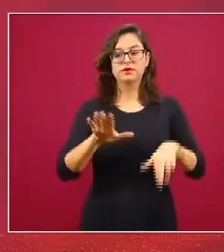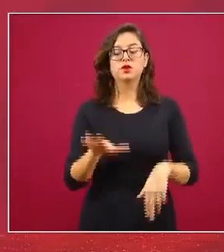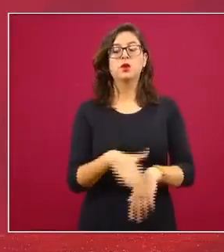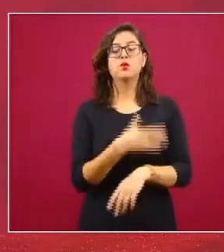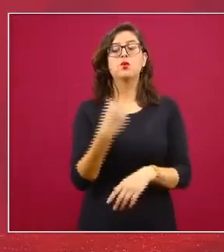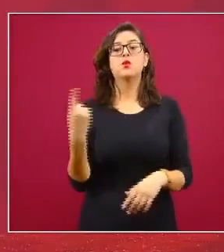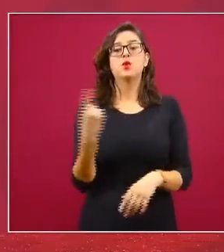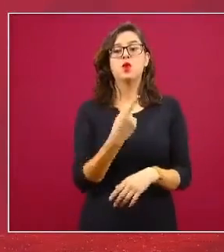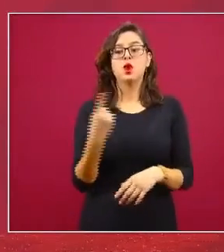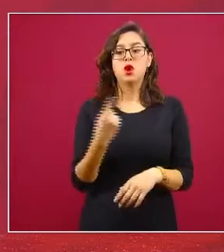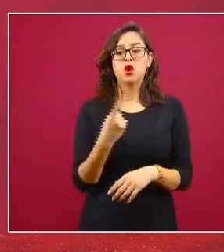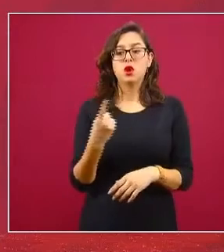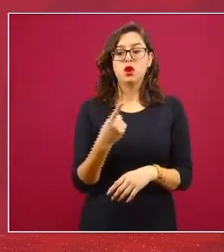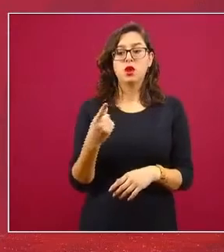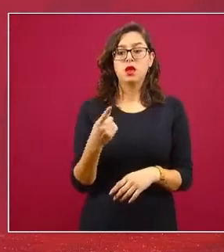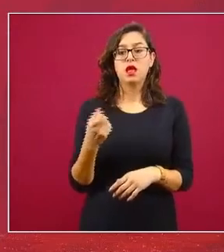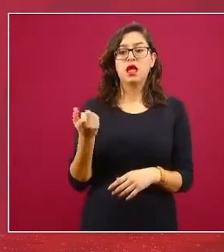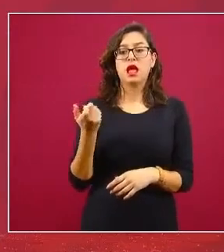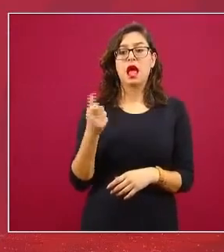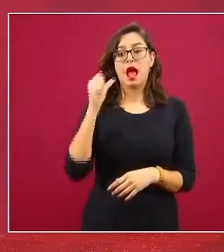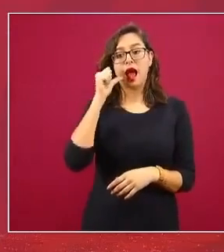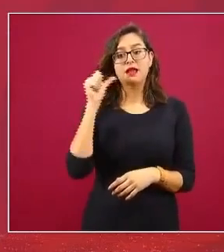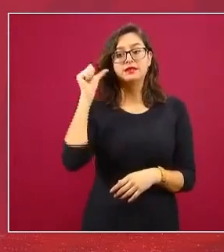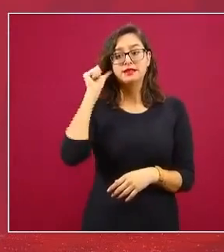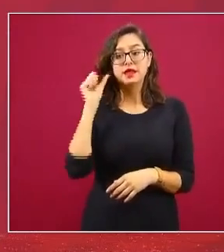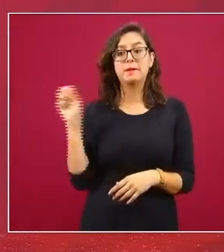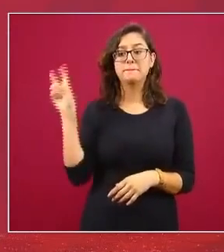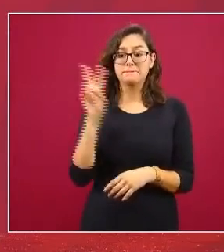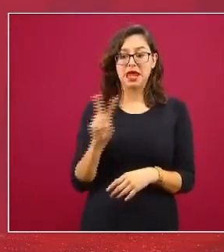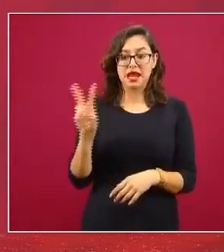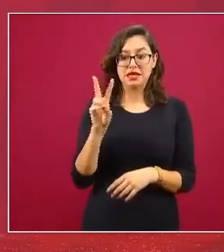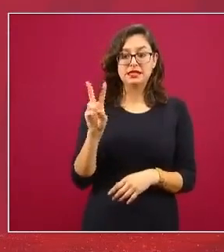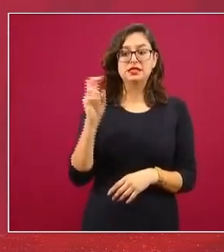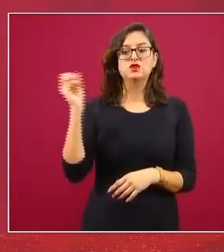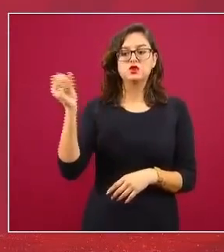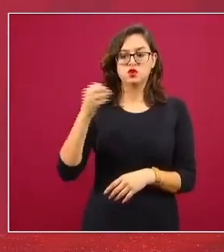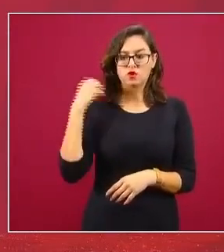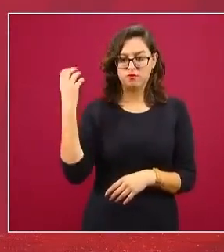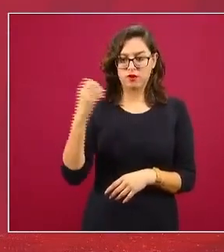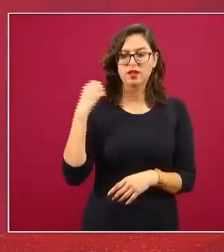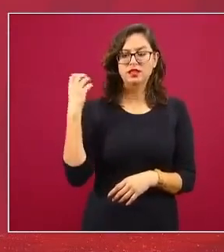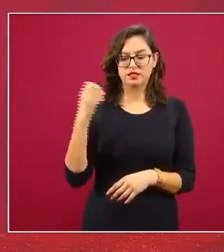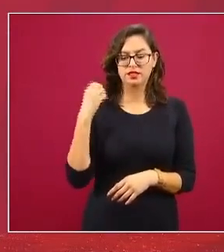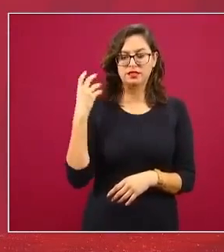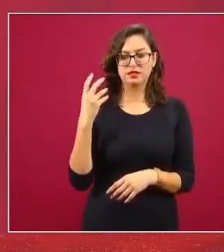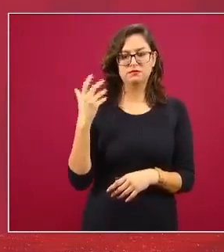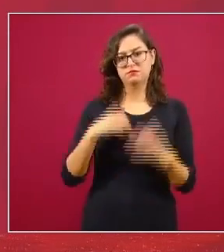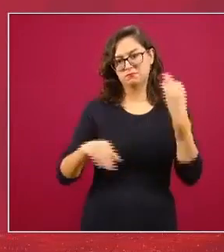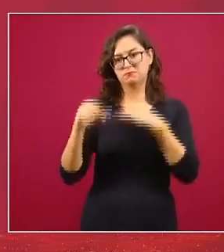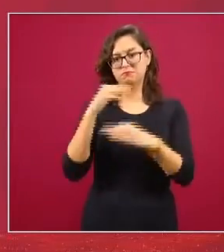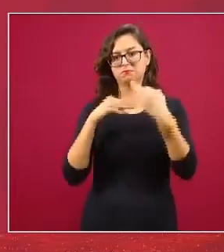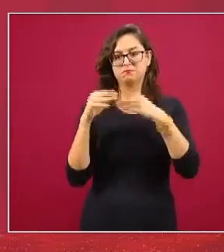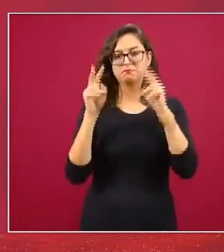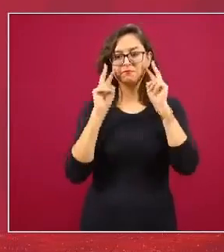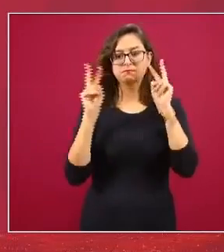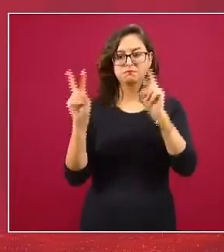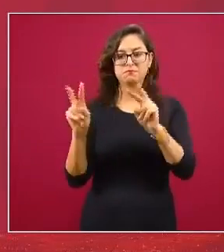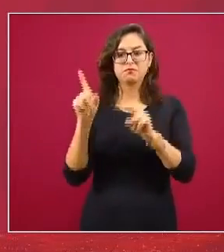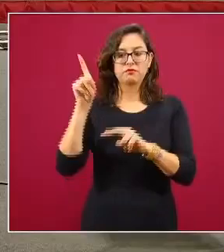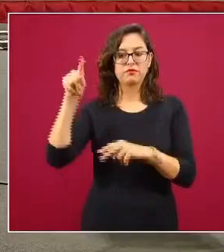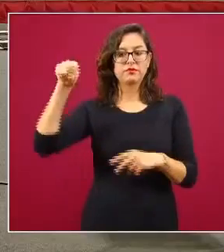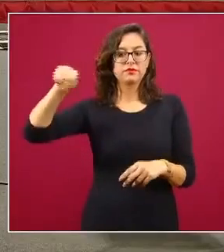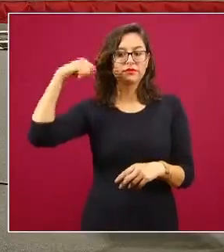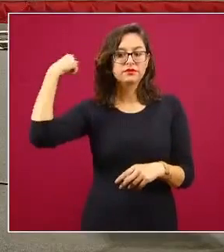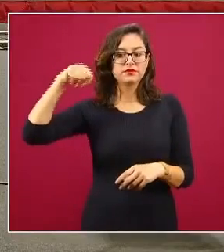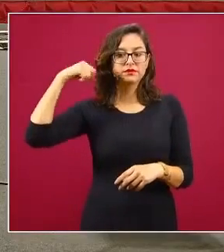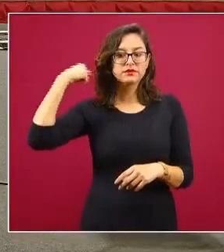porque durante el viernes y sábado, ayer se presentó la conferencia, como bien vieron todos desde